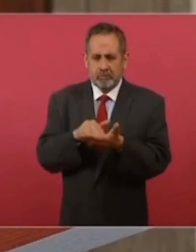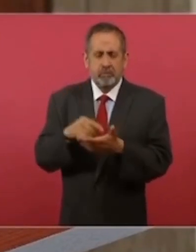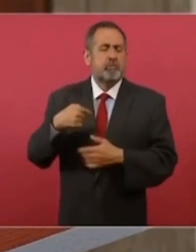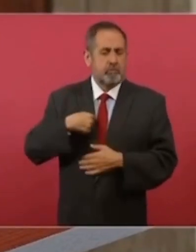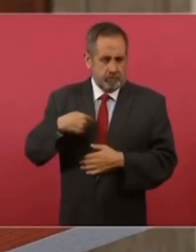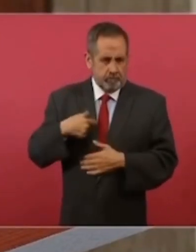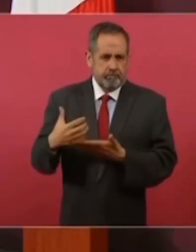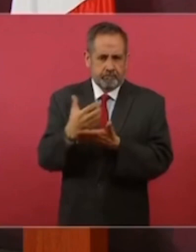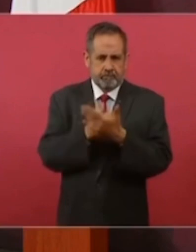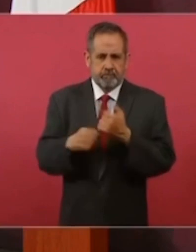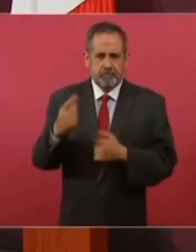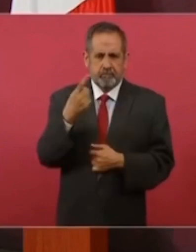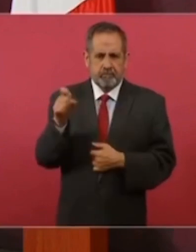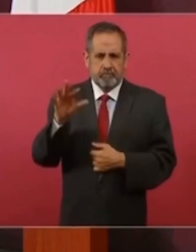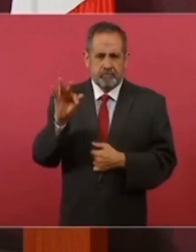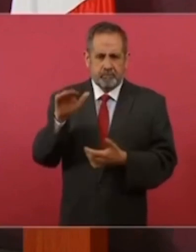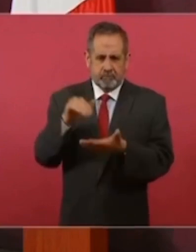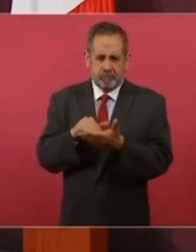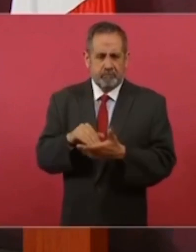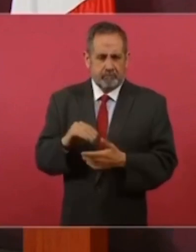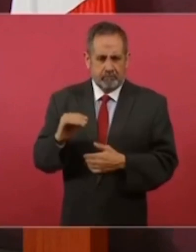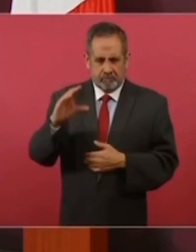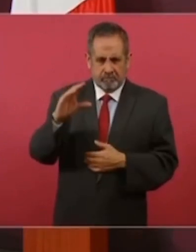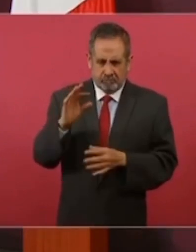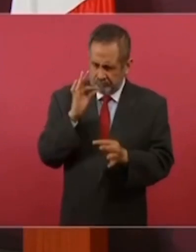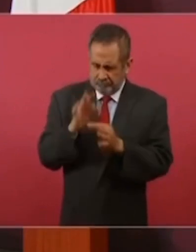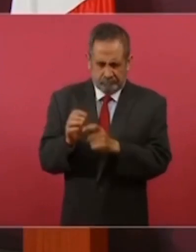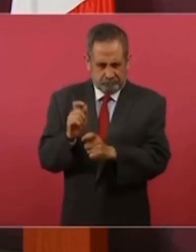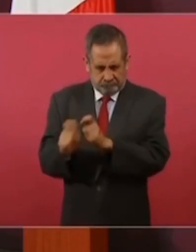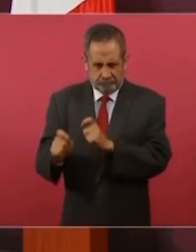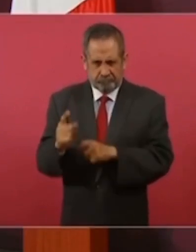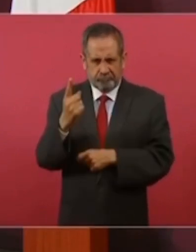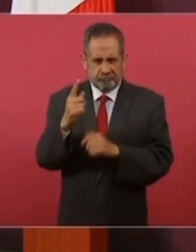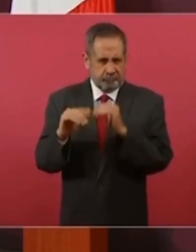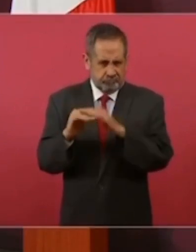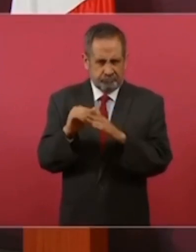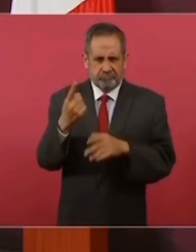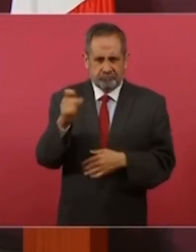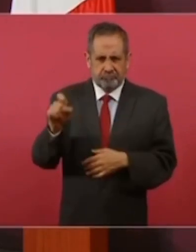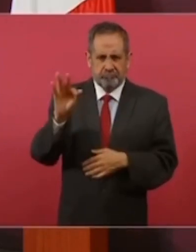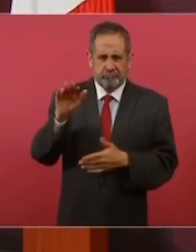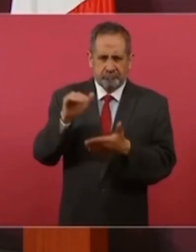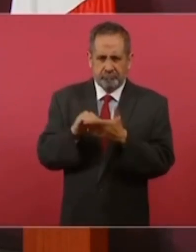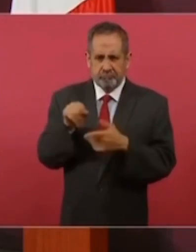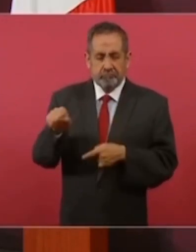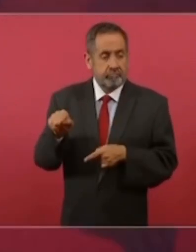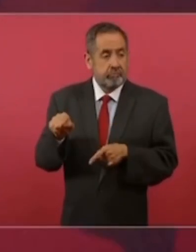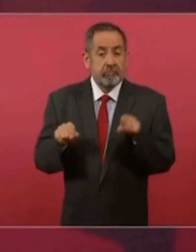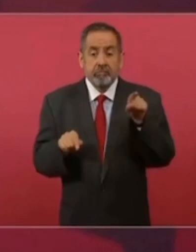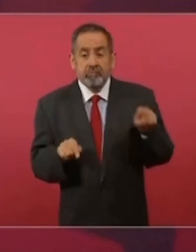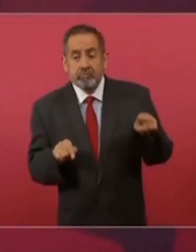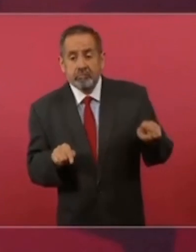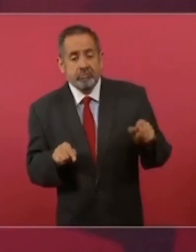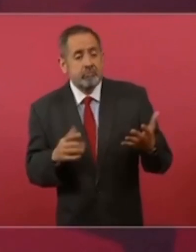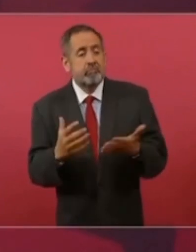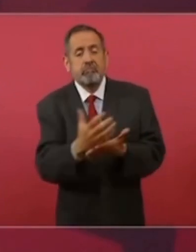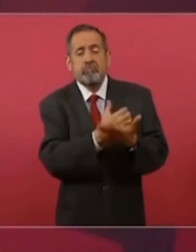netos, 140, y ellos están ganando